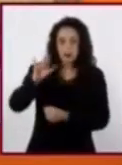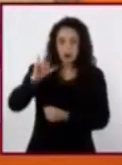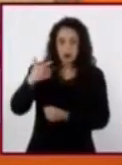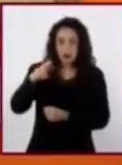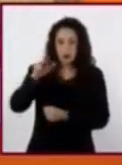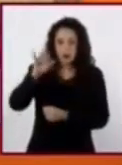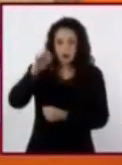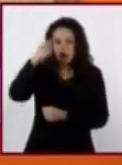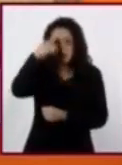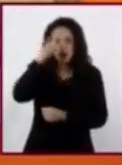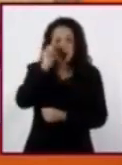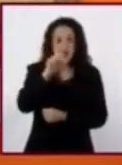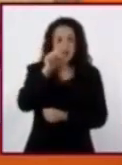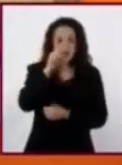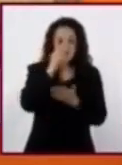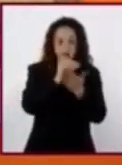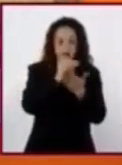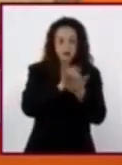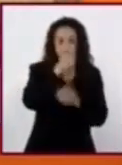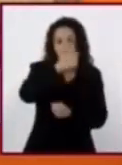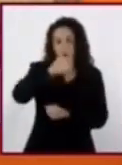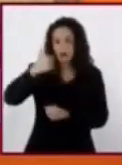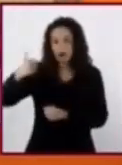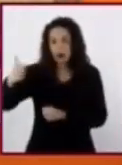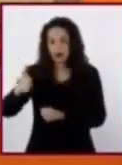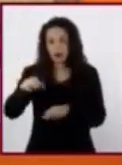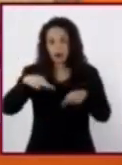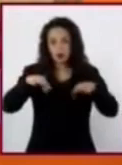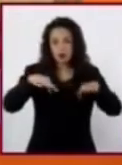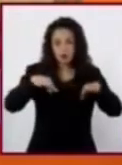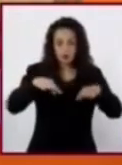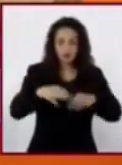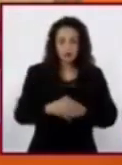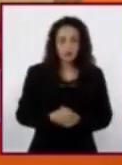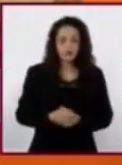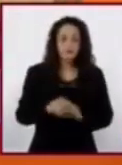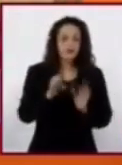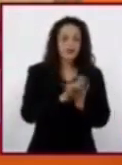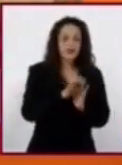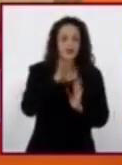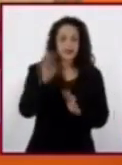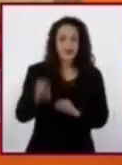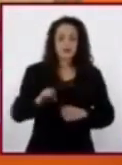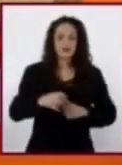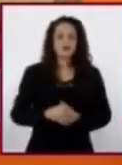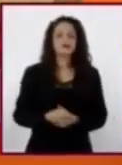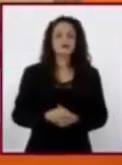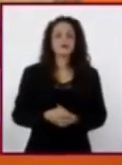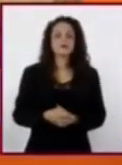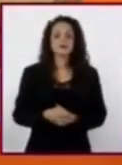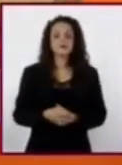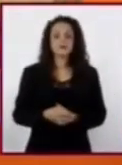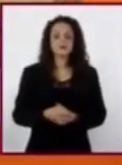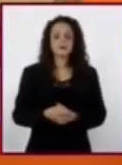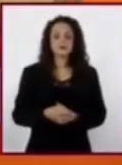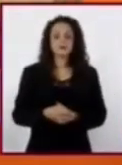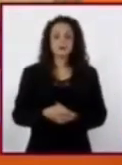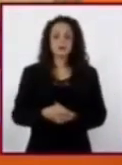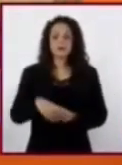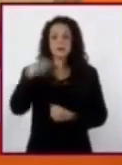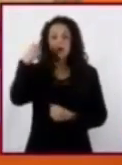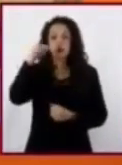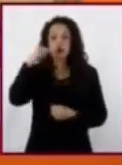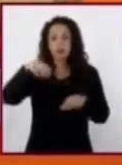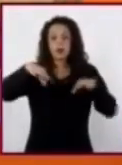los datos de cada documento consultado. Por ejemplo, título del